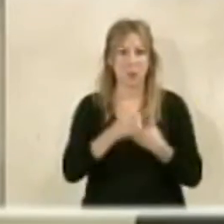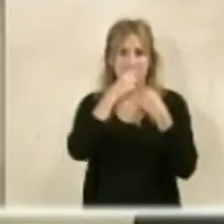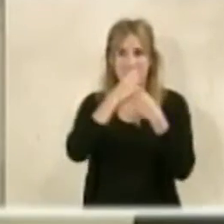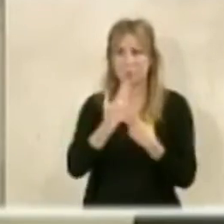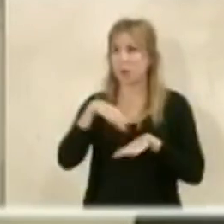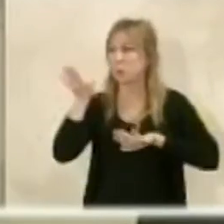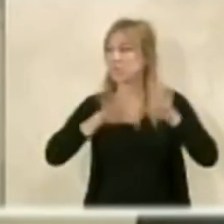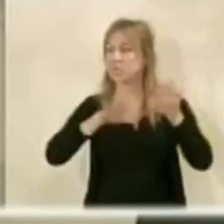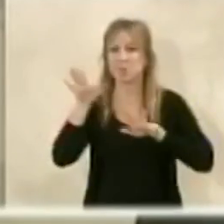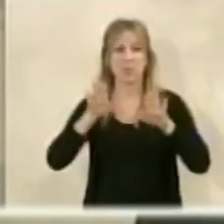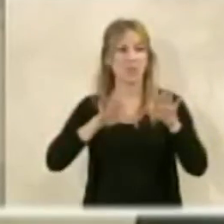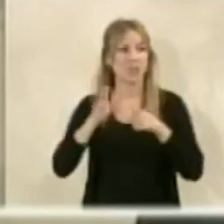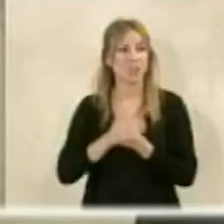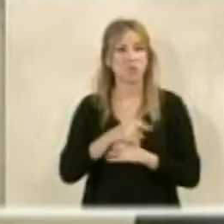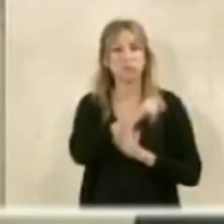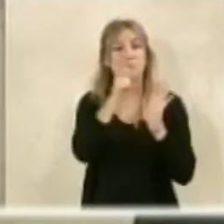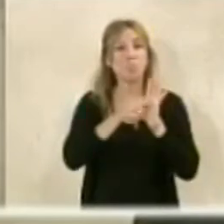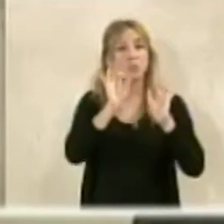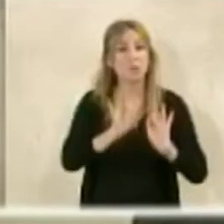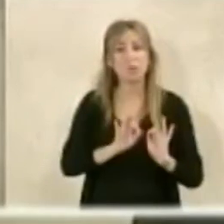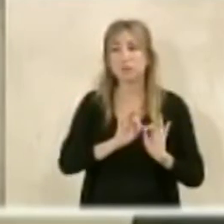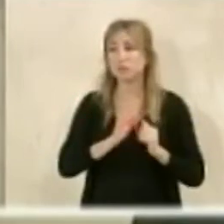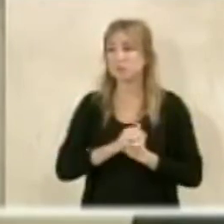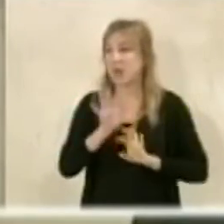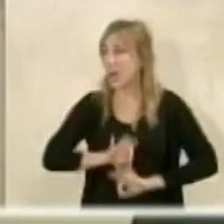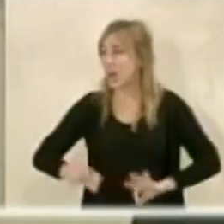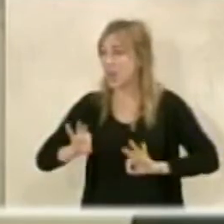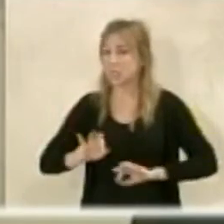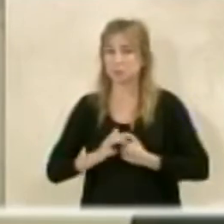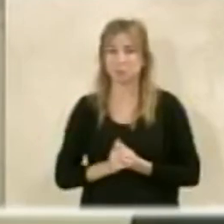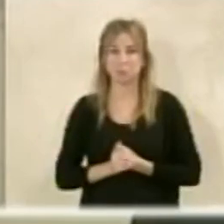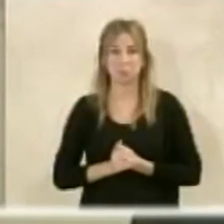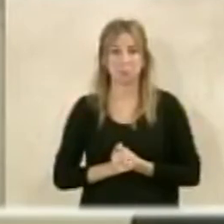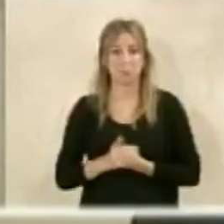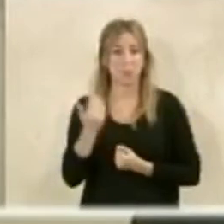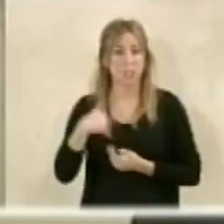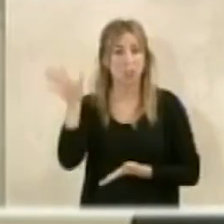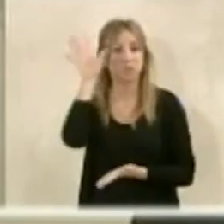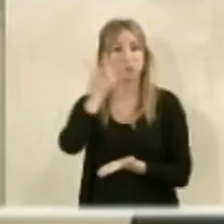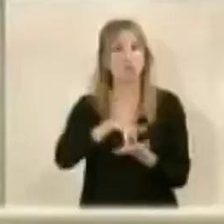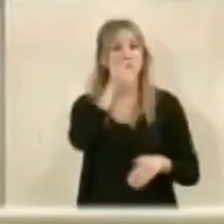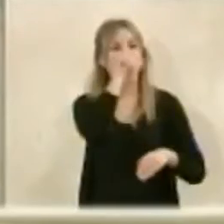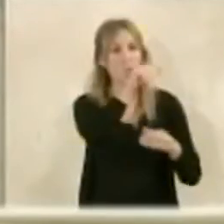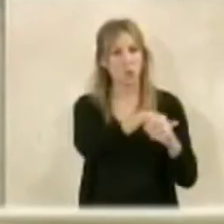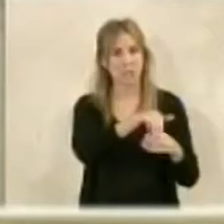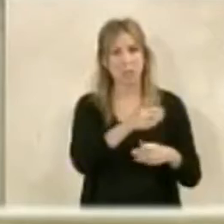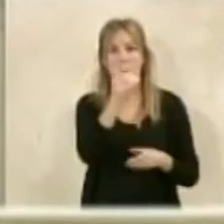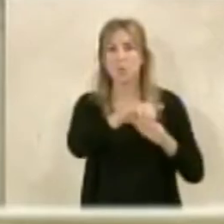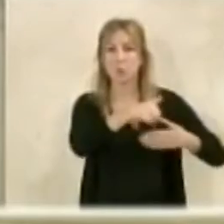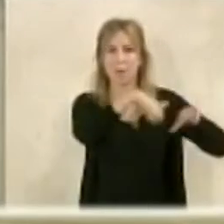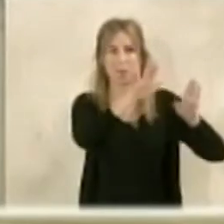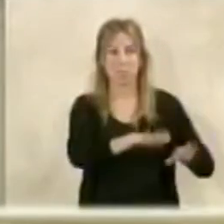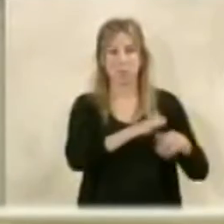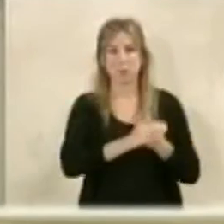alguna intervención a este punto nada pues pasamos a votar el acuerdo voto a